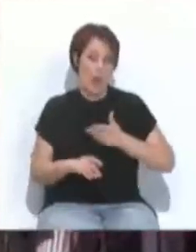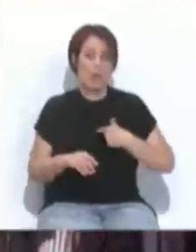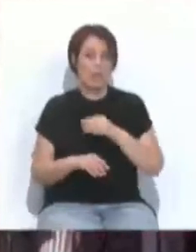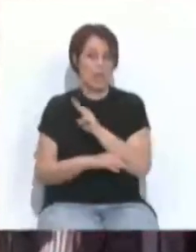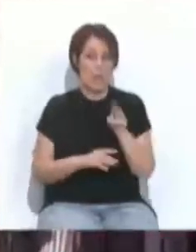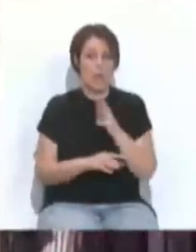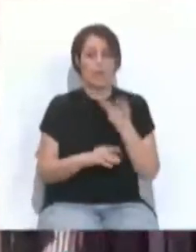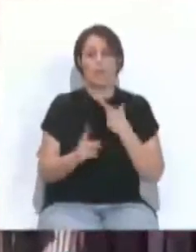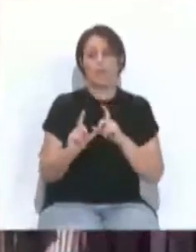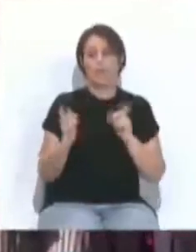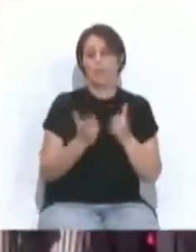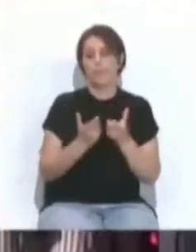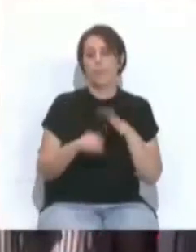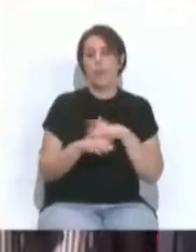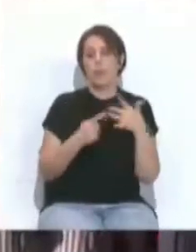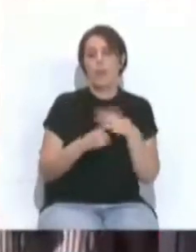exponerles su situación.